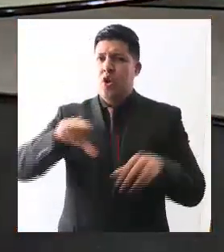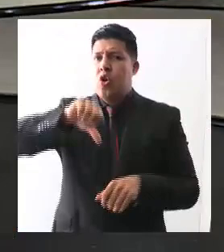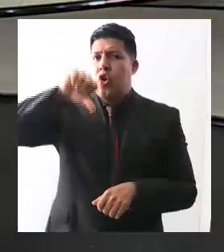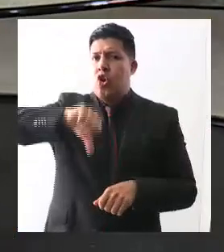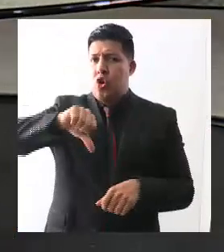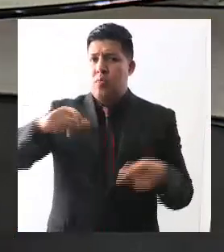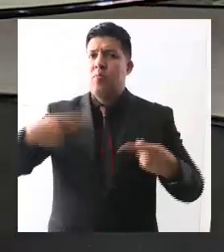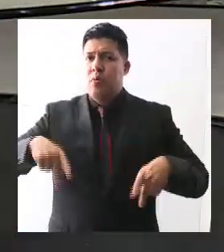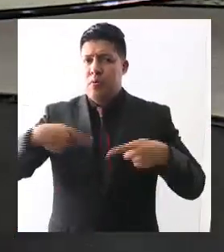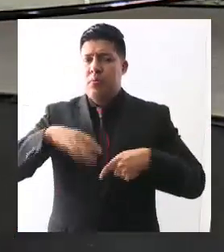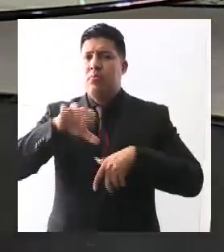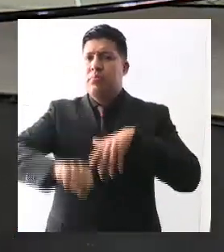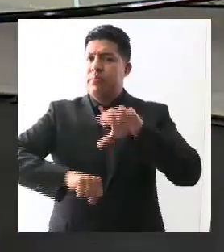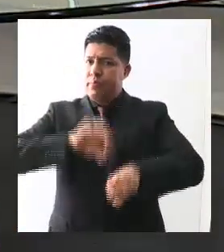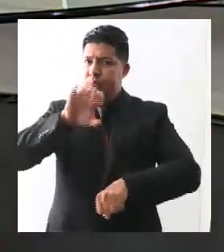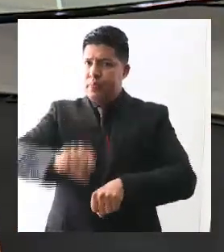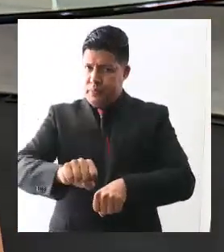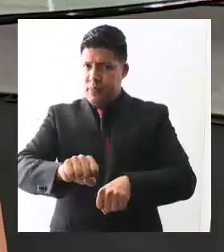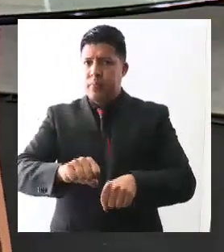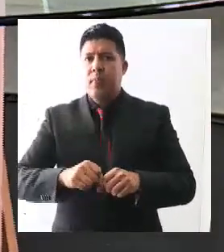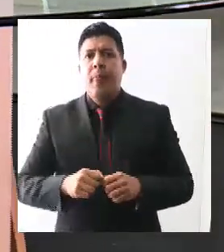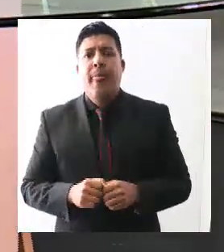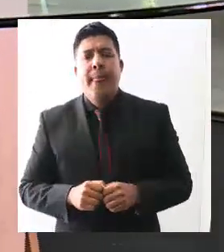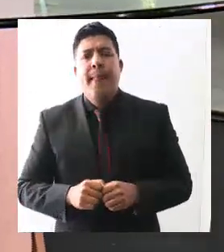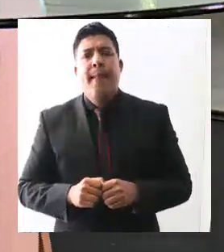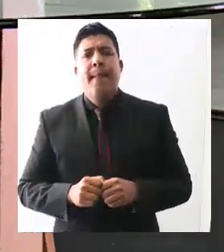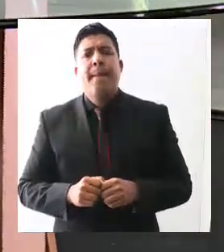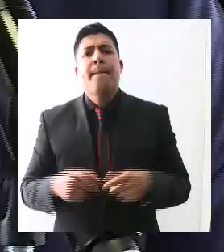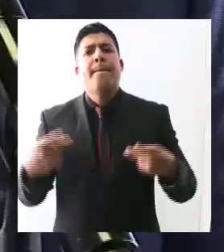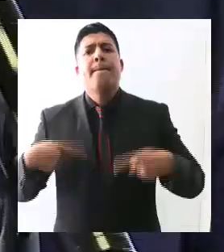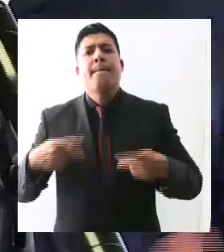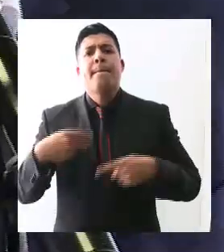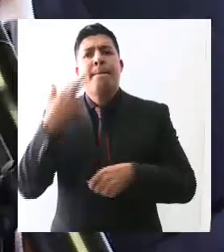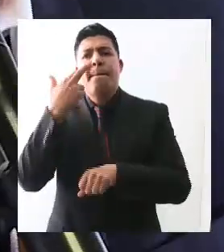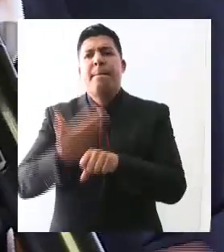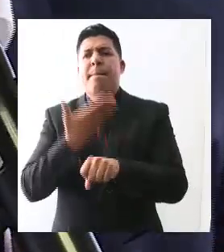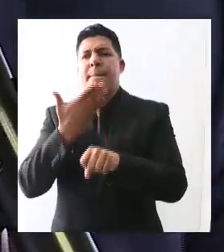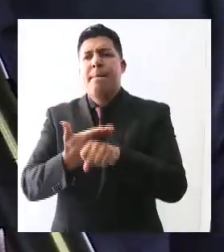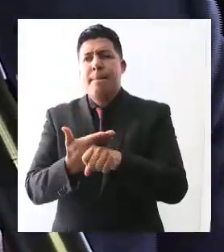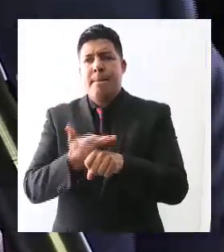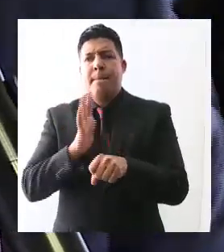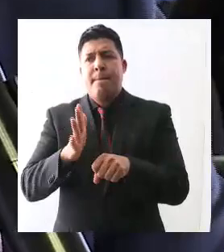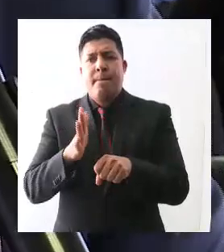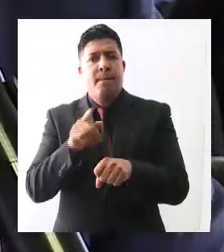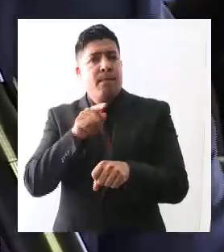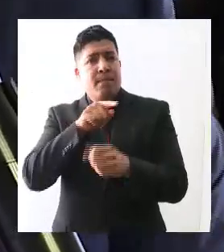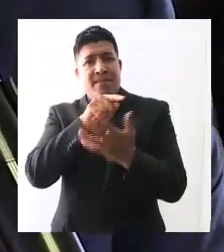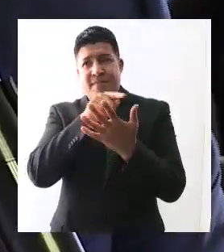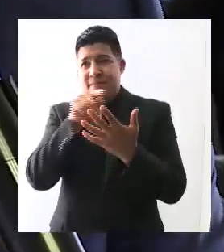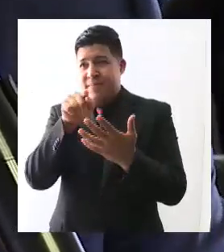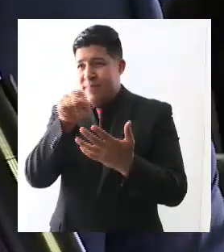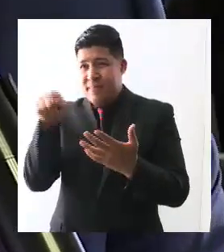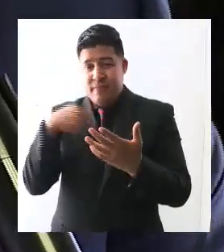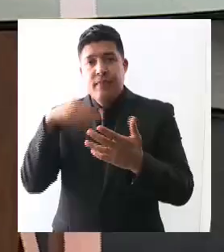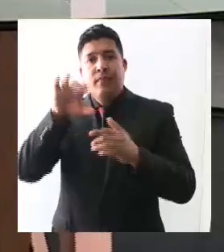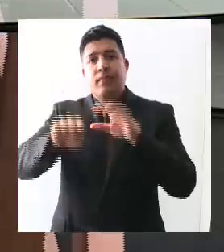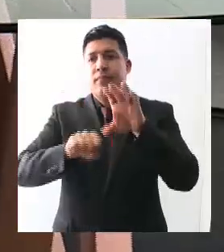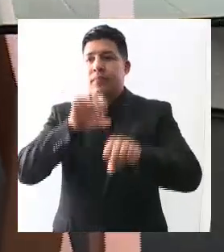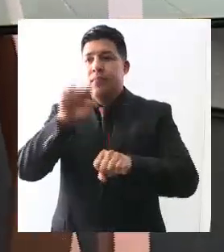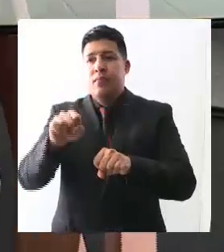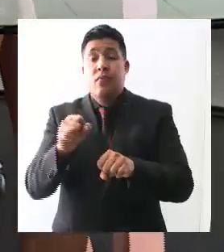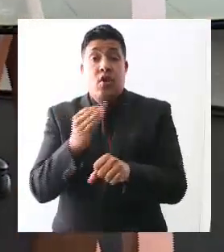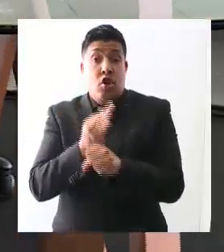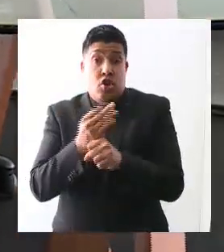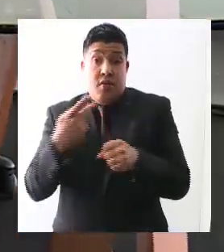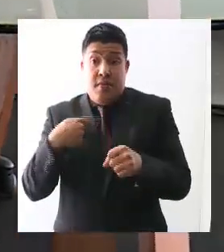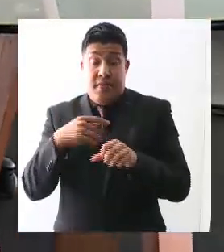detenidos, tenemos a los presuntos responsables. Hoy con el nuevo sistema son inocentes hasta que se les compruebe lo